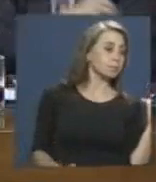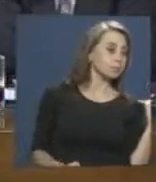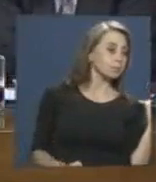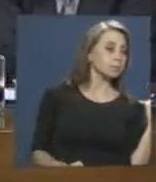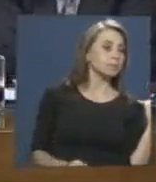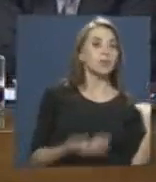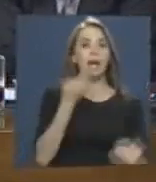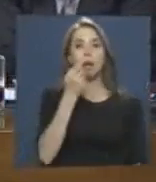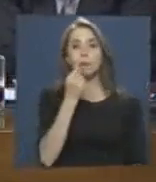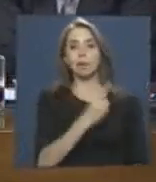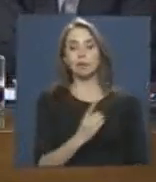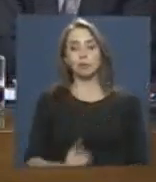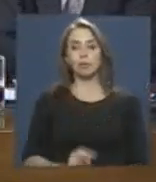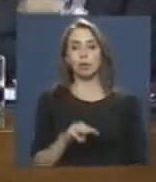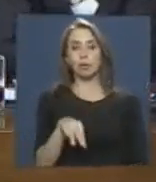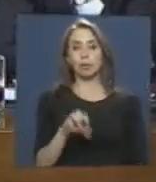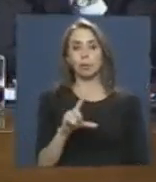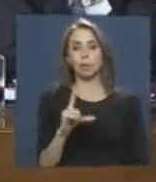Tiene la palabra el diputado Melo.